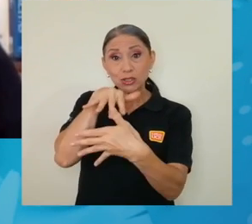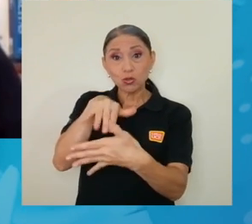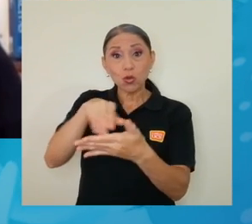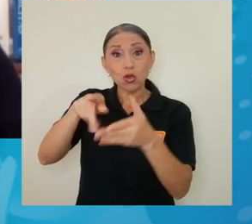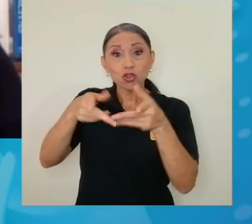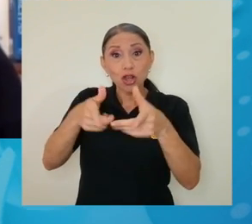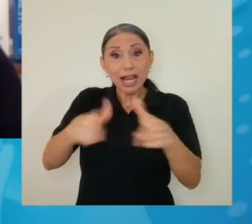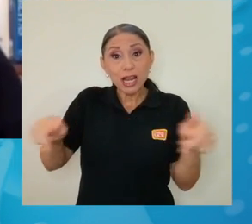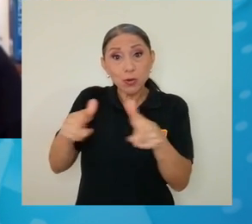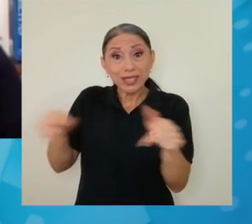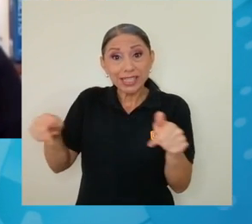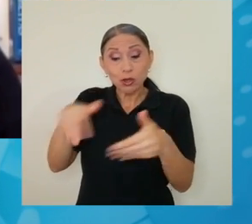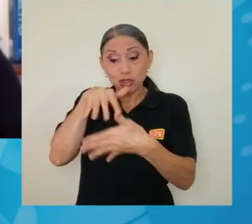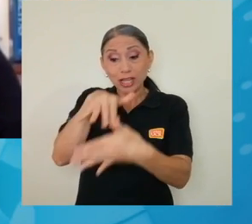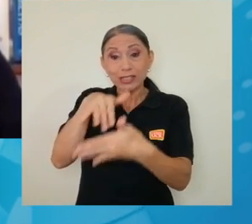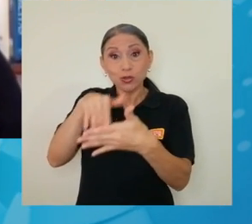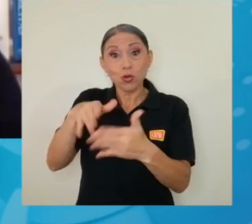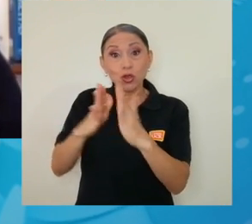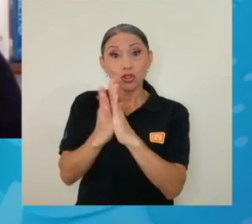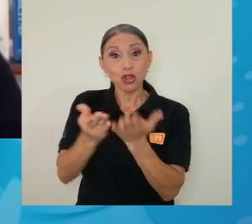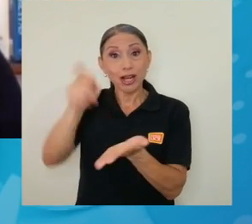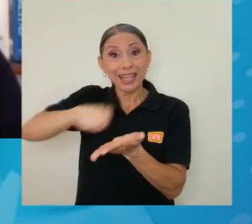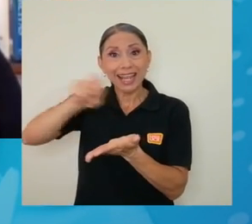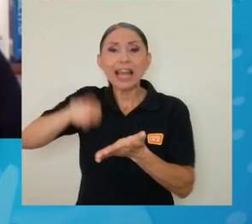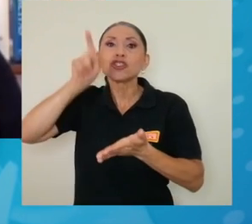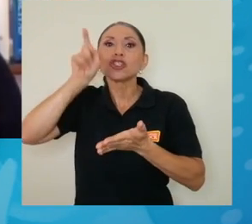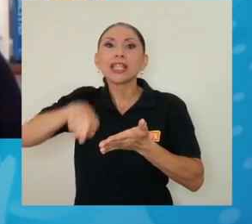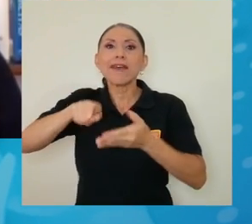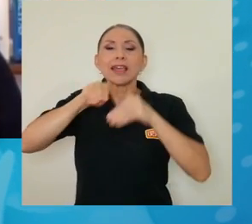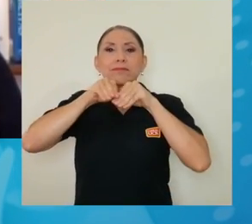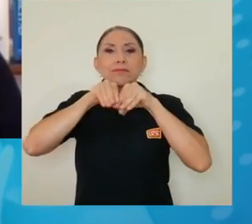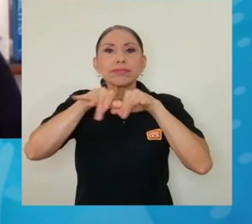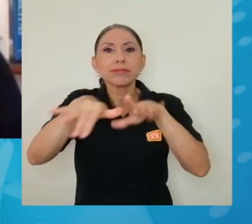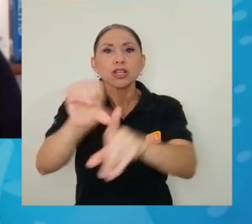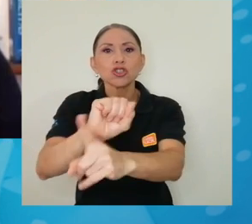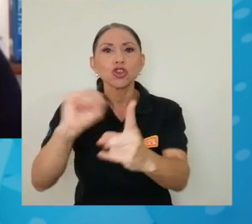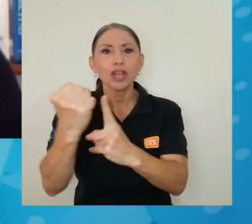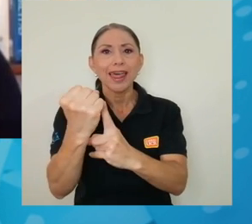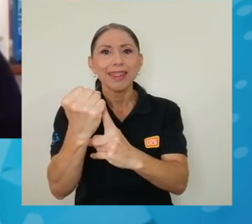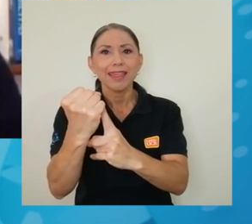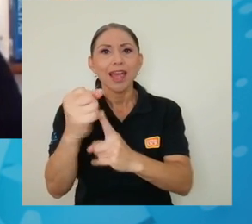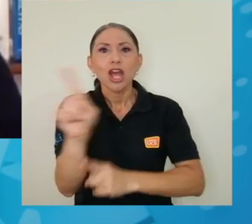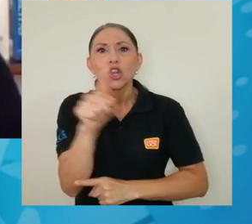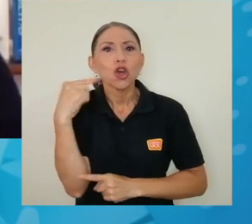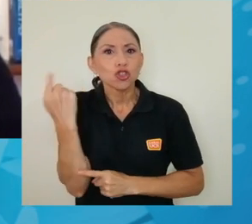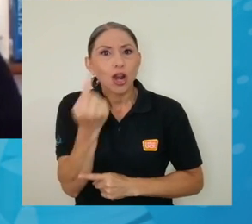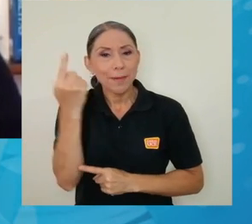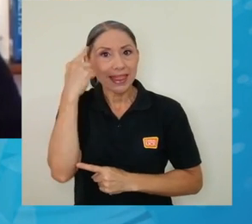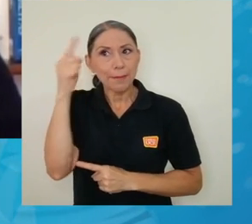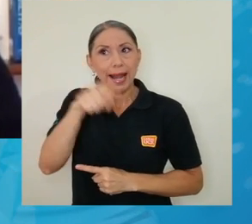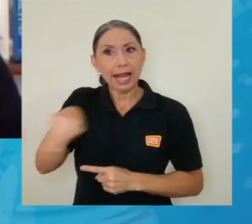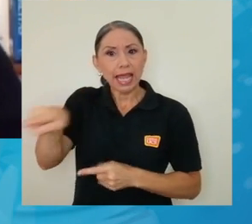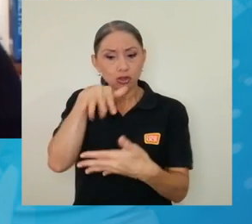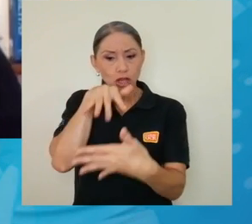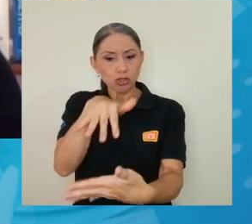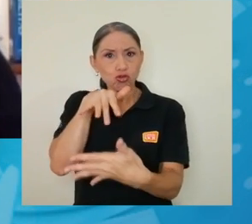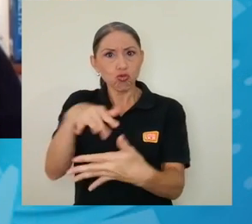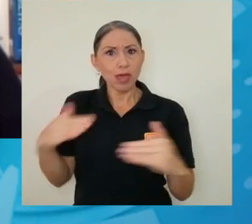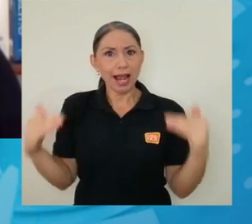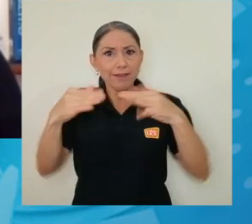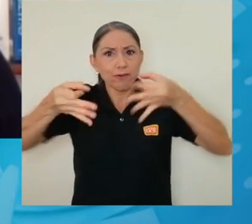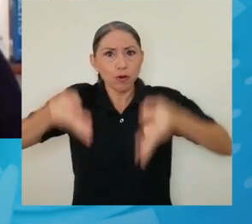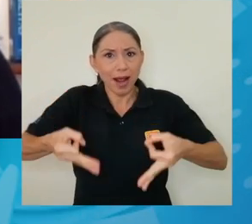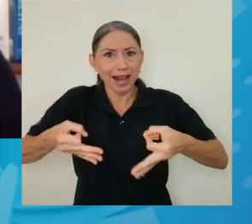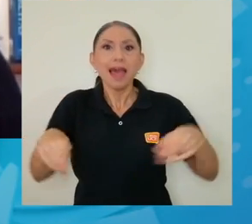estudios lingüísticos y literarios, como todos, deben llegar a la sociedad, no solo para que la población se nutra de un conocimiento formal,